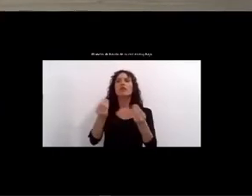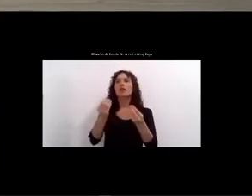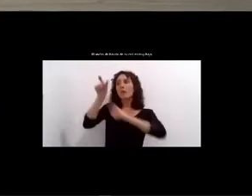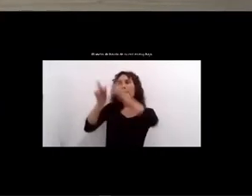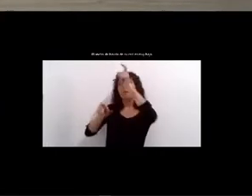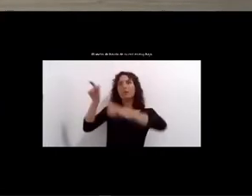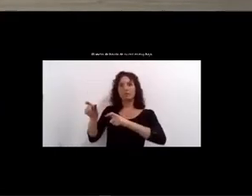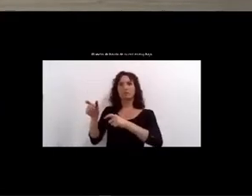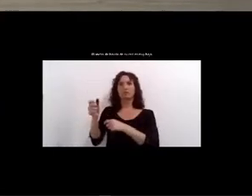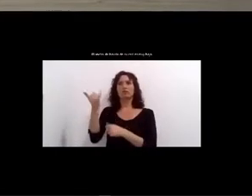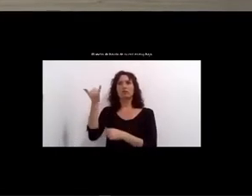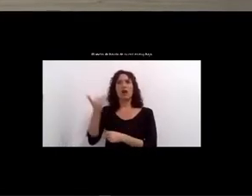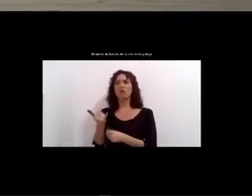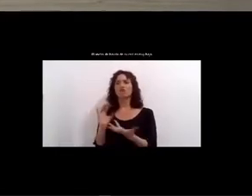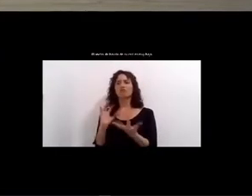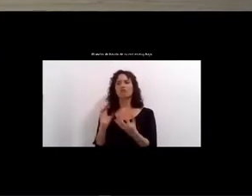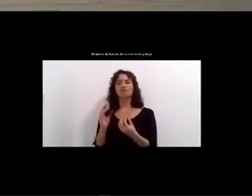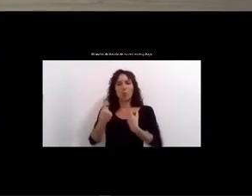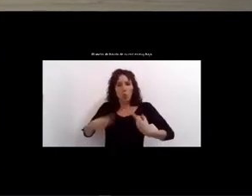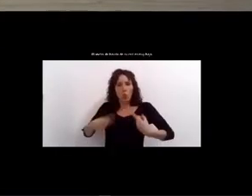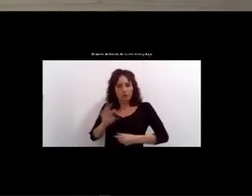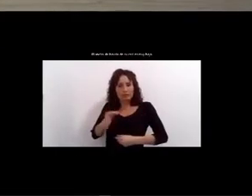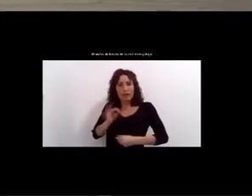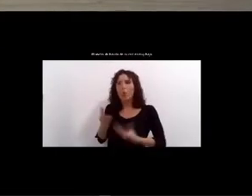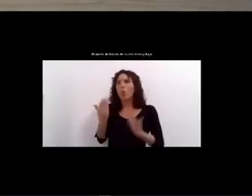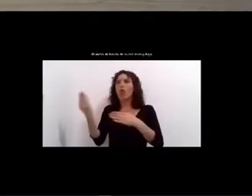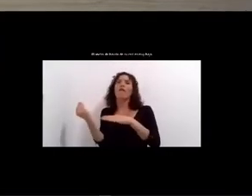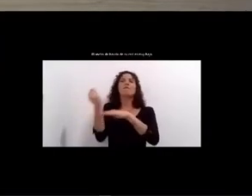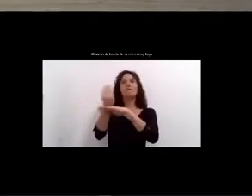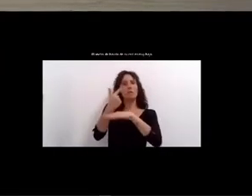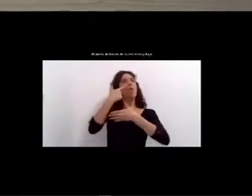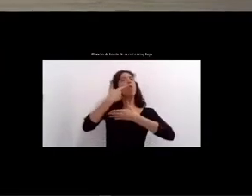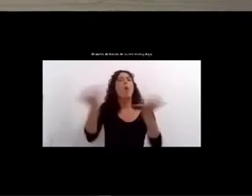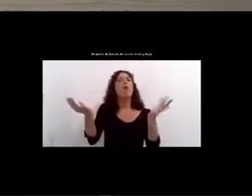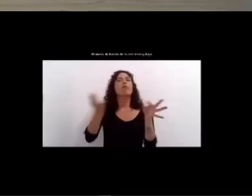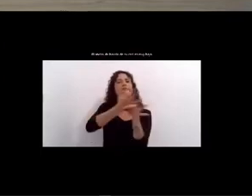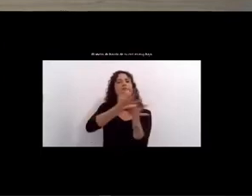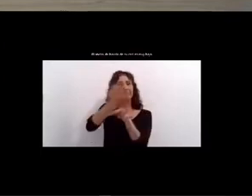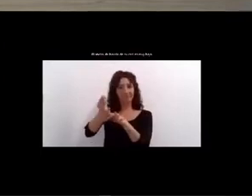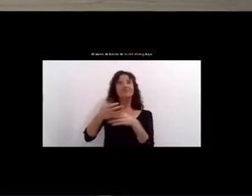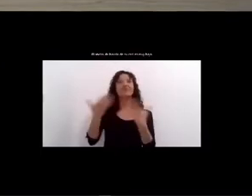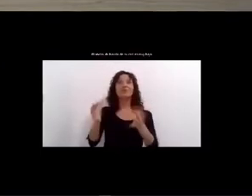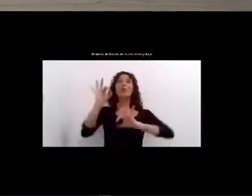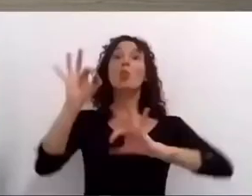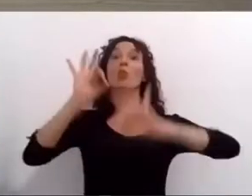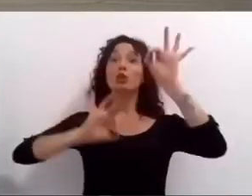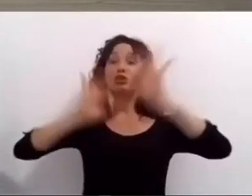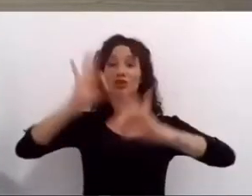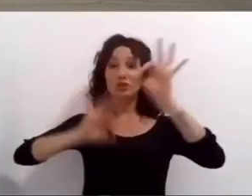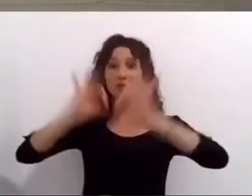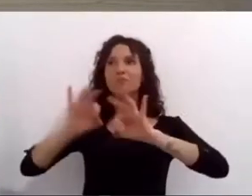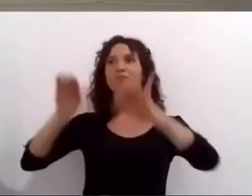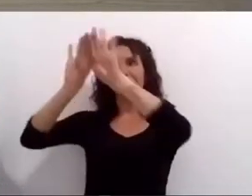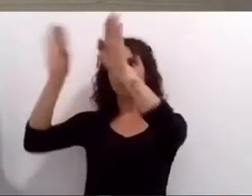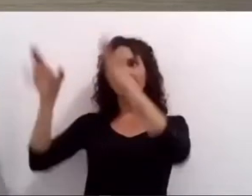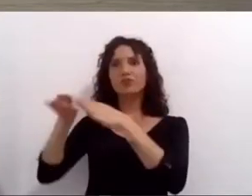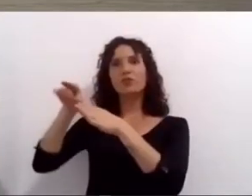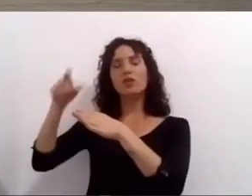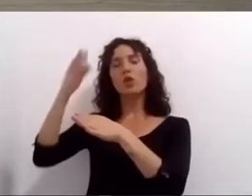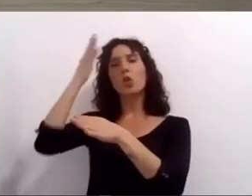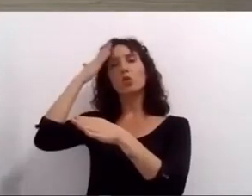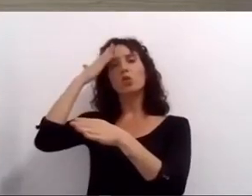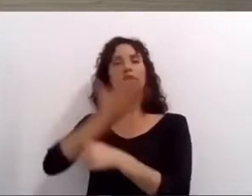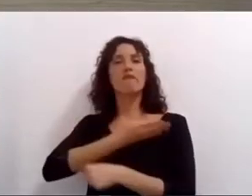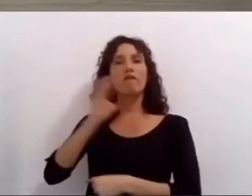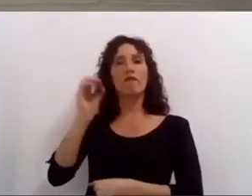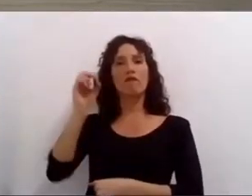en el marco de la revitalización del área central proponemos desarrollar un proyecto que vincule el centro cultural Fontana Rosa la